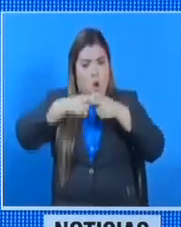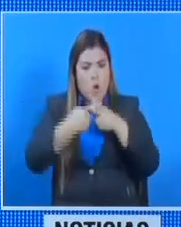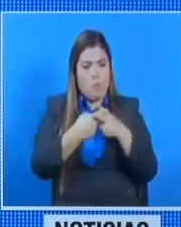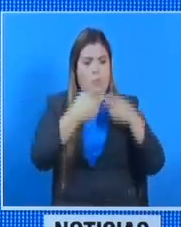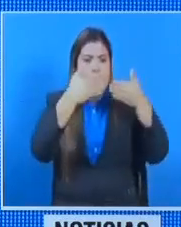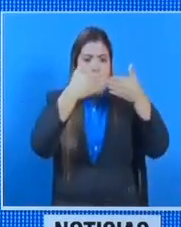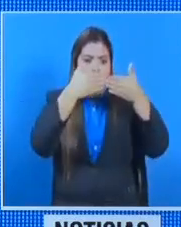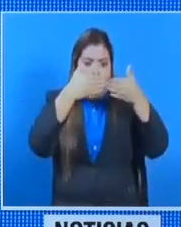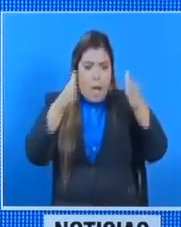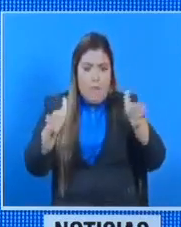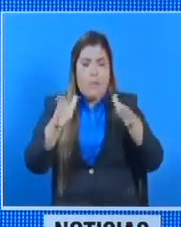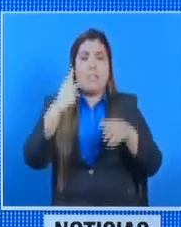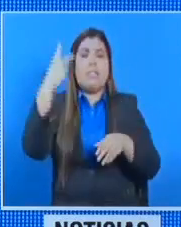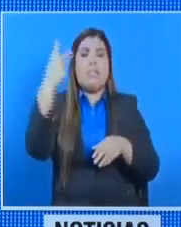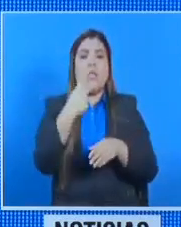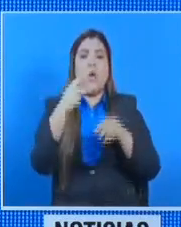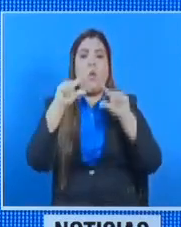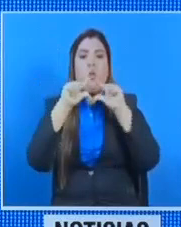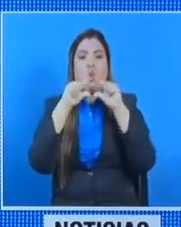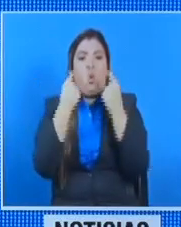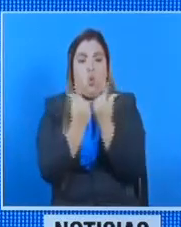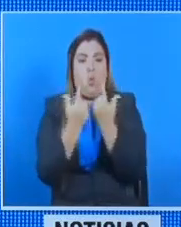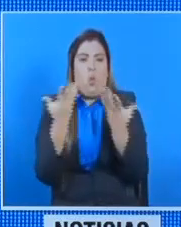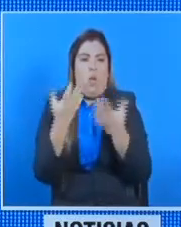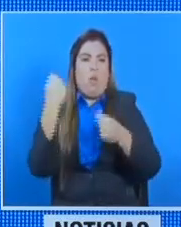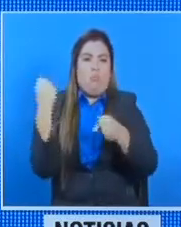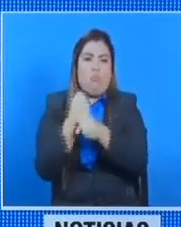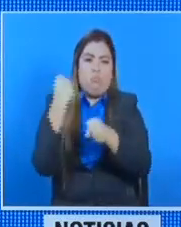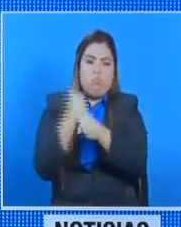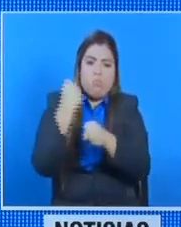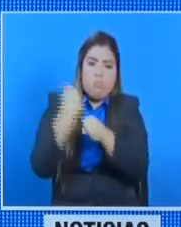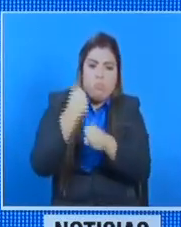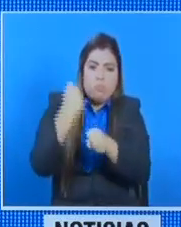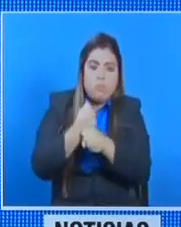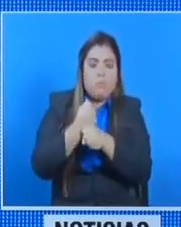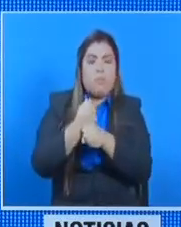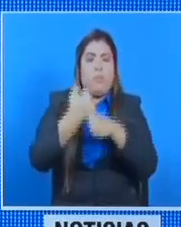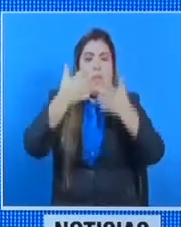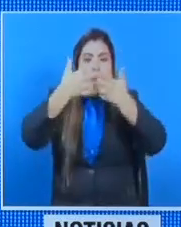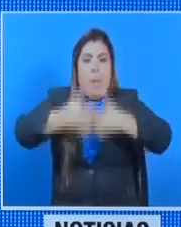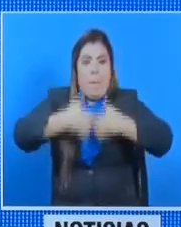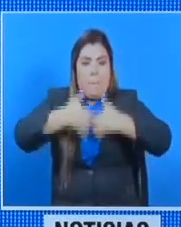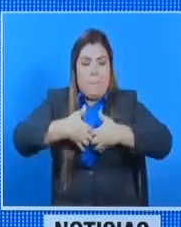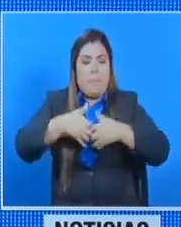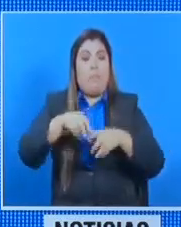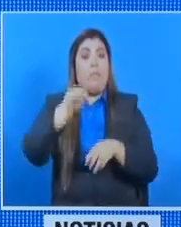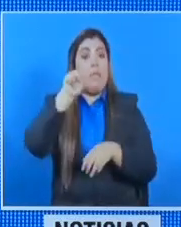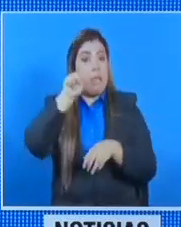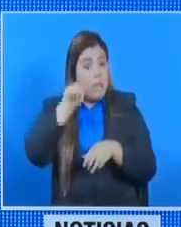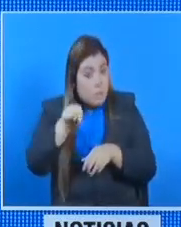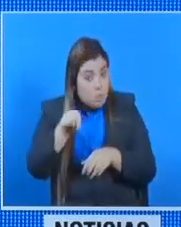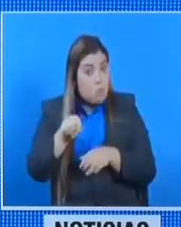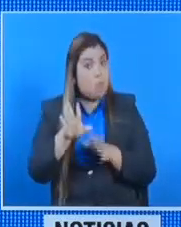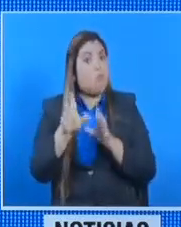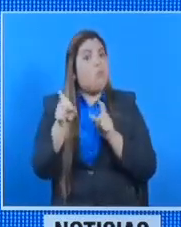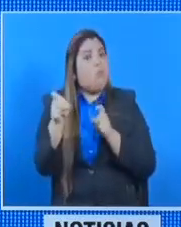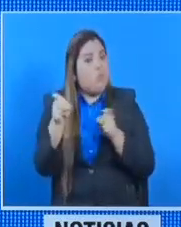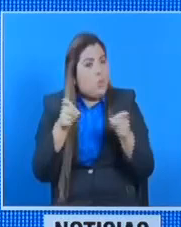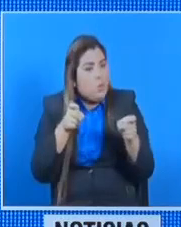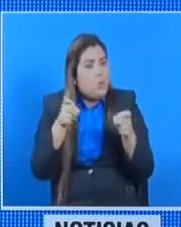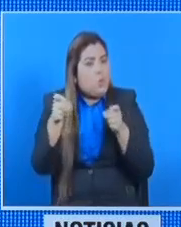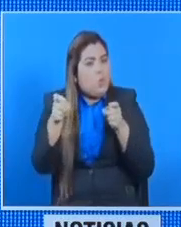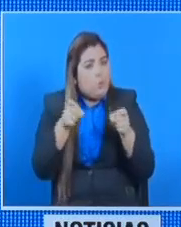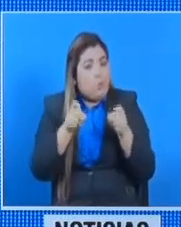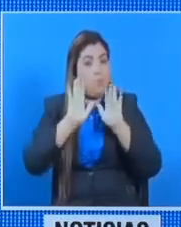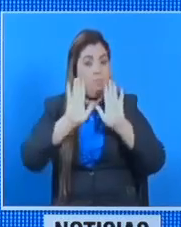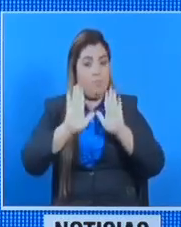del segundo bloque de actividades económicas y esta será una medida que va a requerir